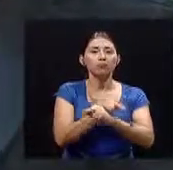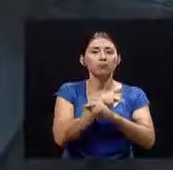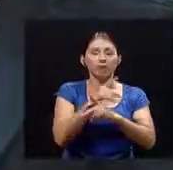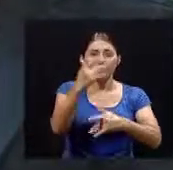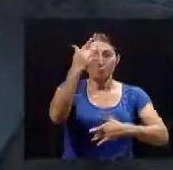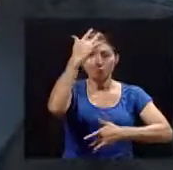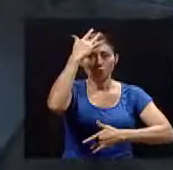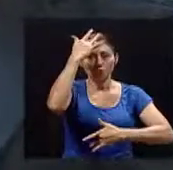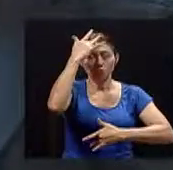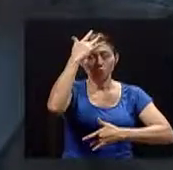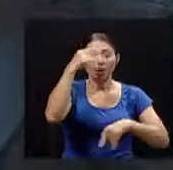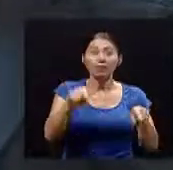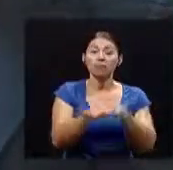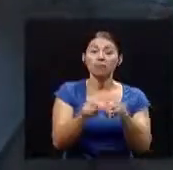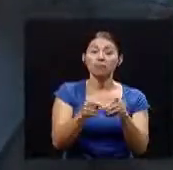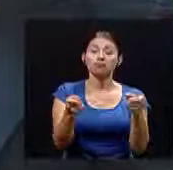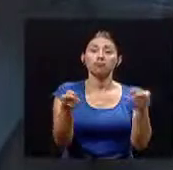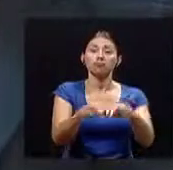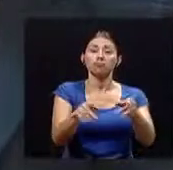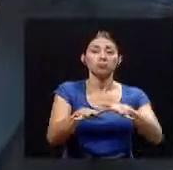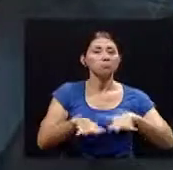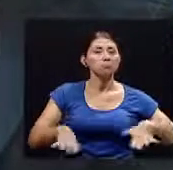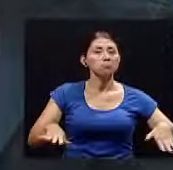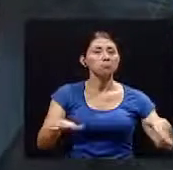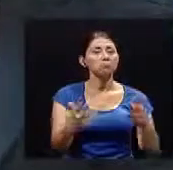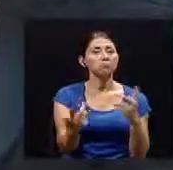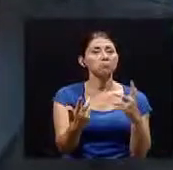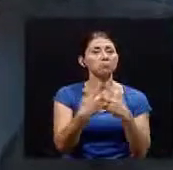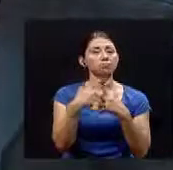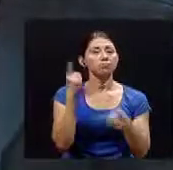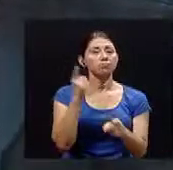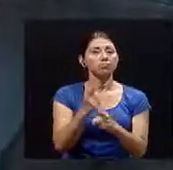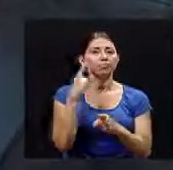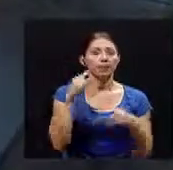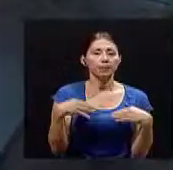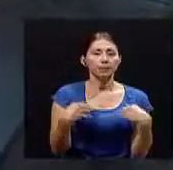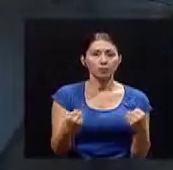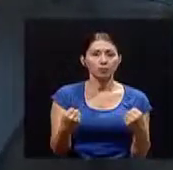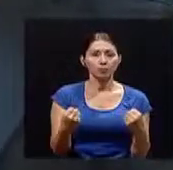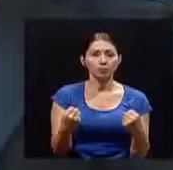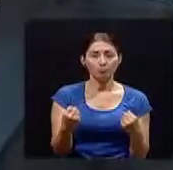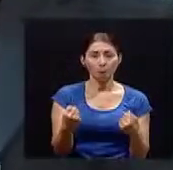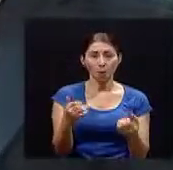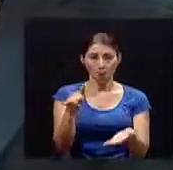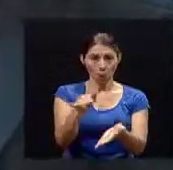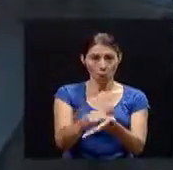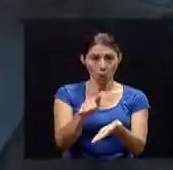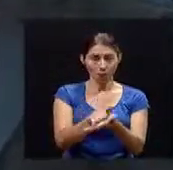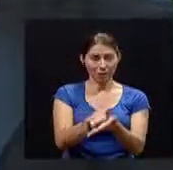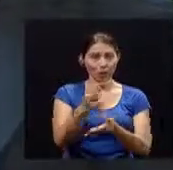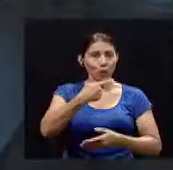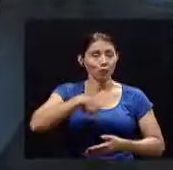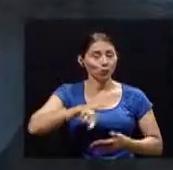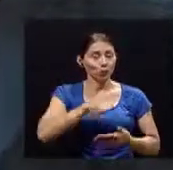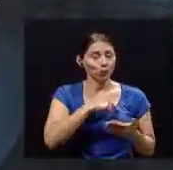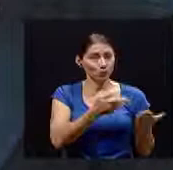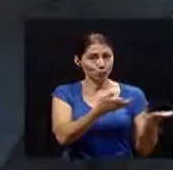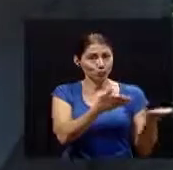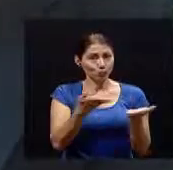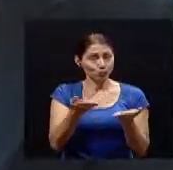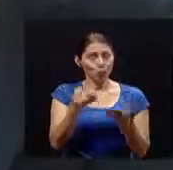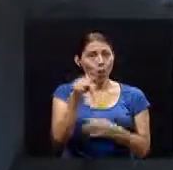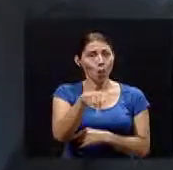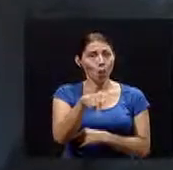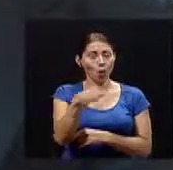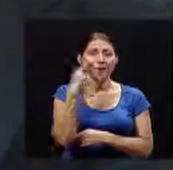creación de espacios y ambientes propicios para la salud. Es por esto que trajimos para conversar de este tema el